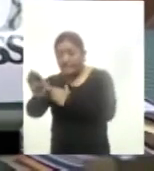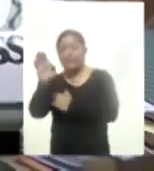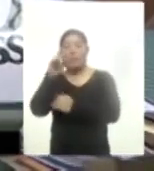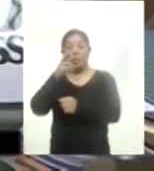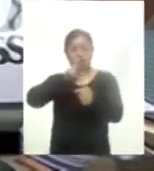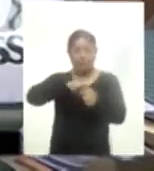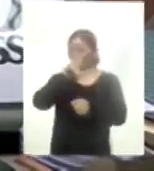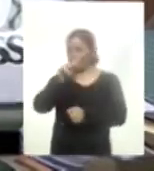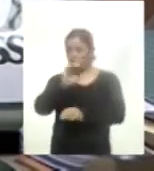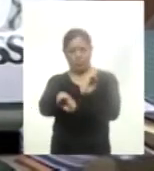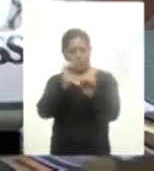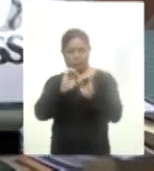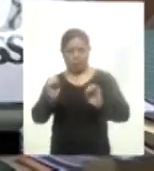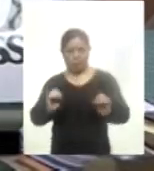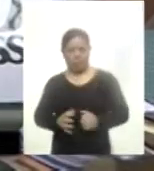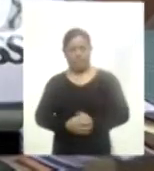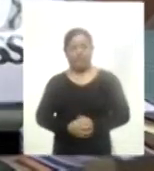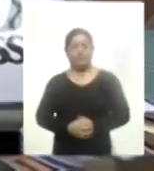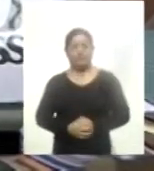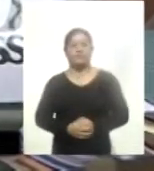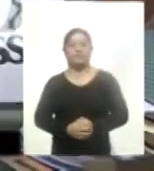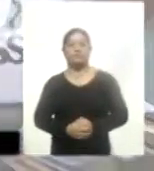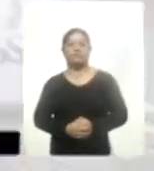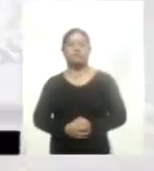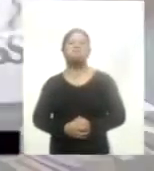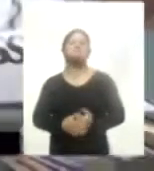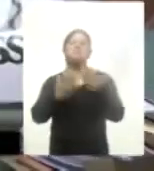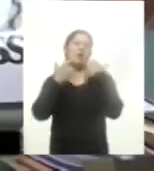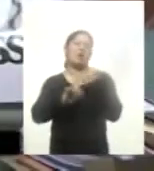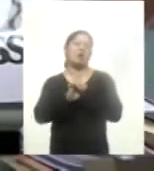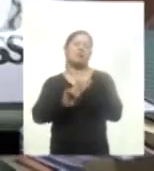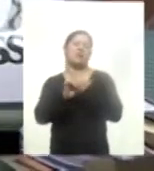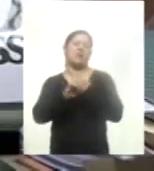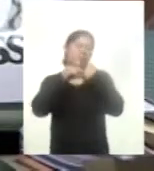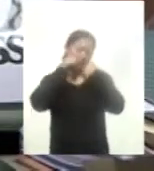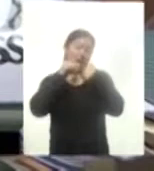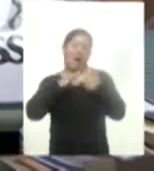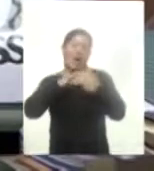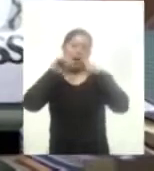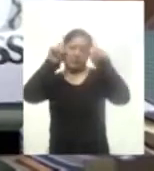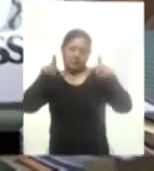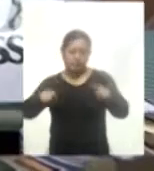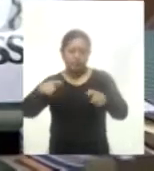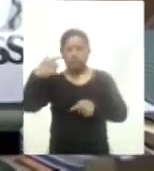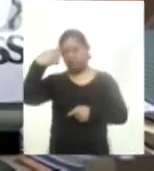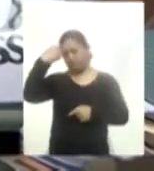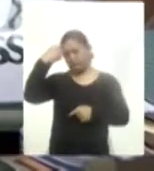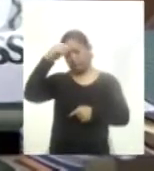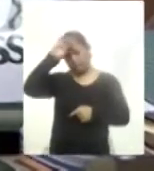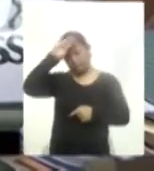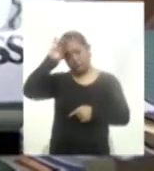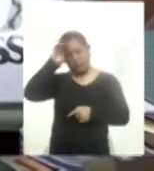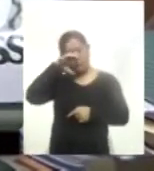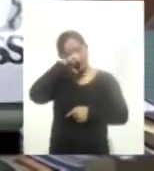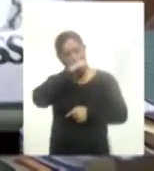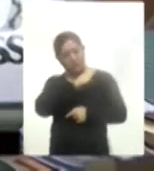hospital. Entonces prácticamente no hay ningún problema. Tenemos varios filtros, se les toma la temperatura. Toda persona que